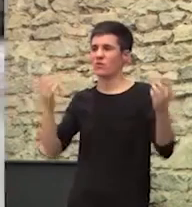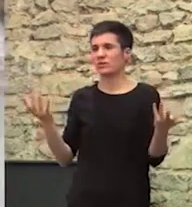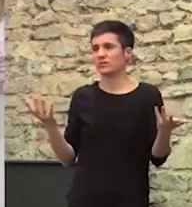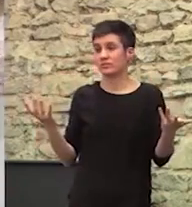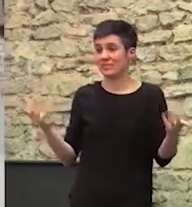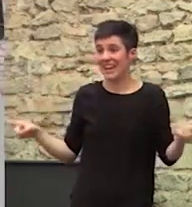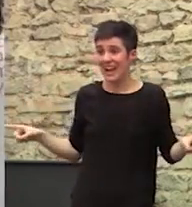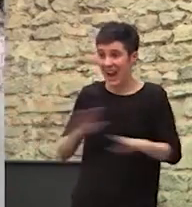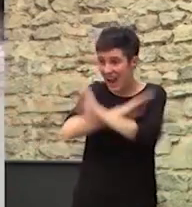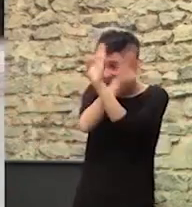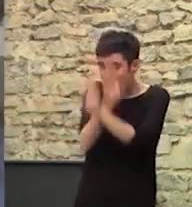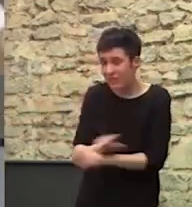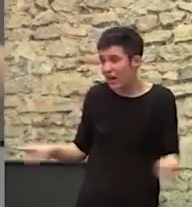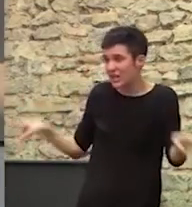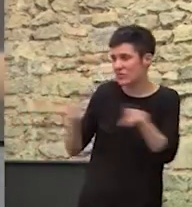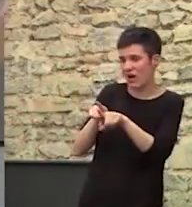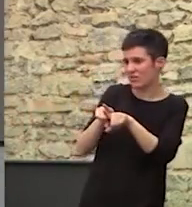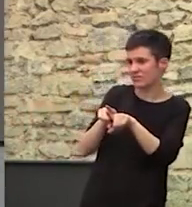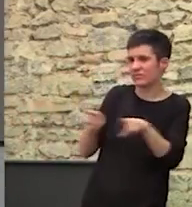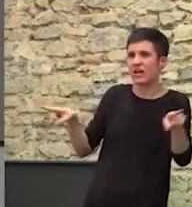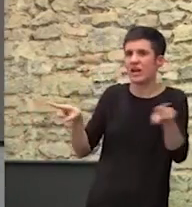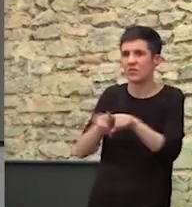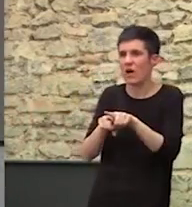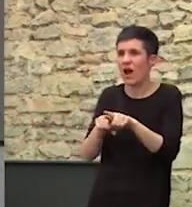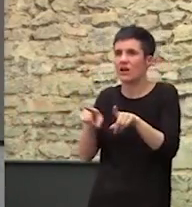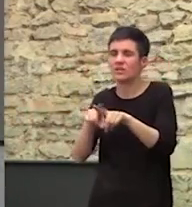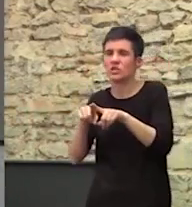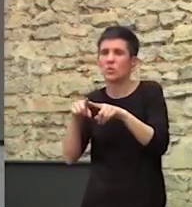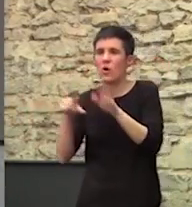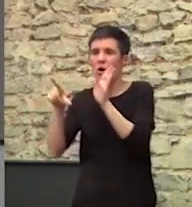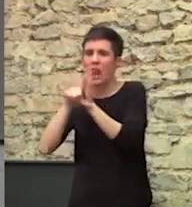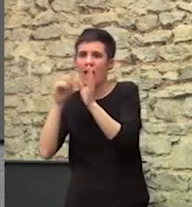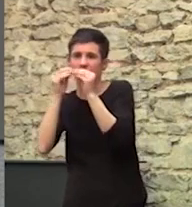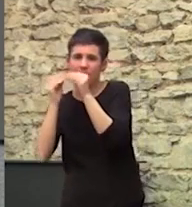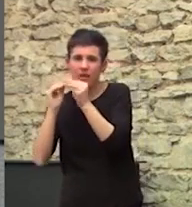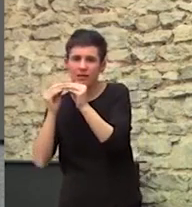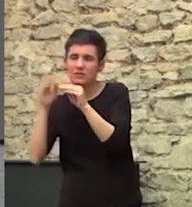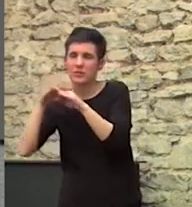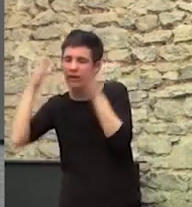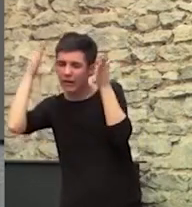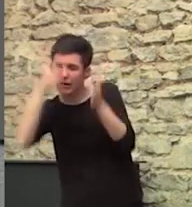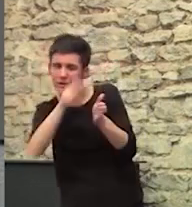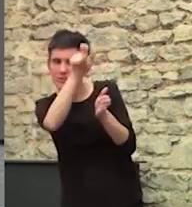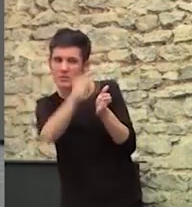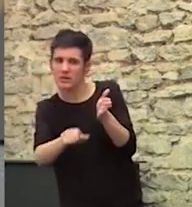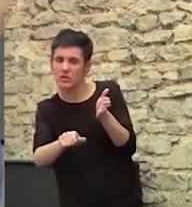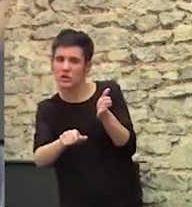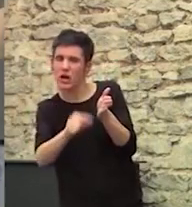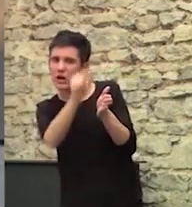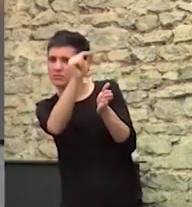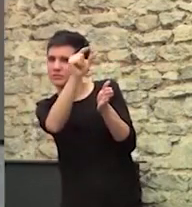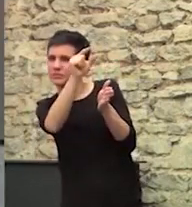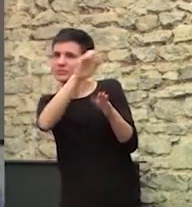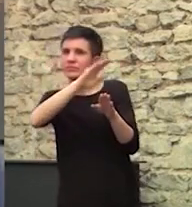exactamente lo mismo Se hace exactamente lo mismo, ¿no? Se diseña para una clase tipo De persona Que ha pasado por la